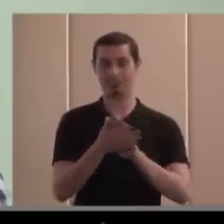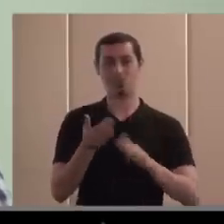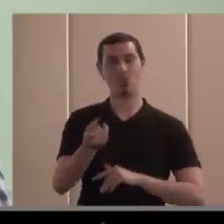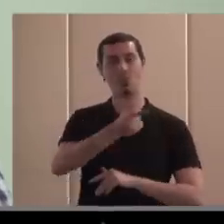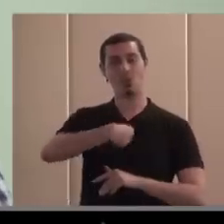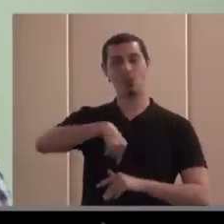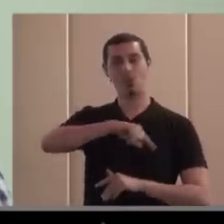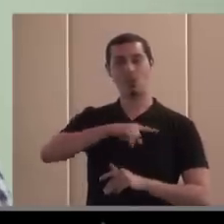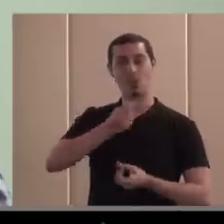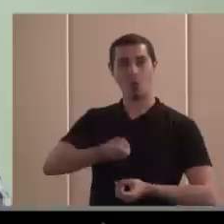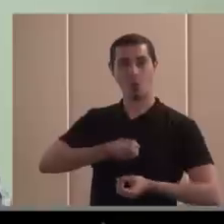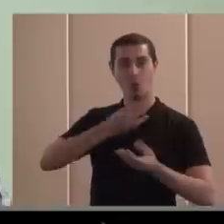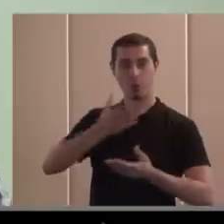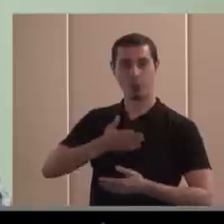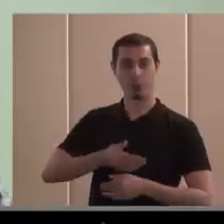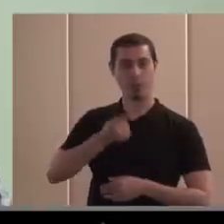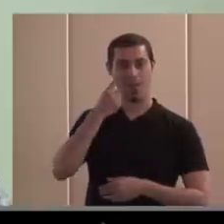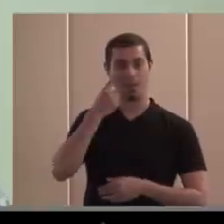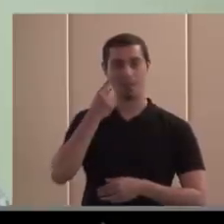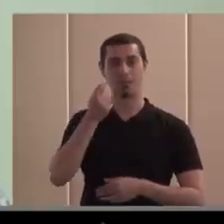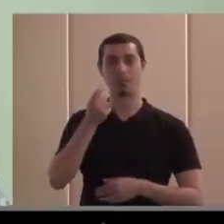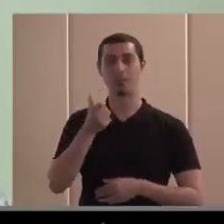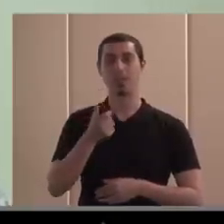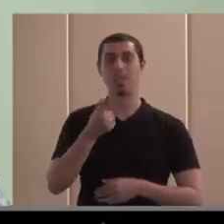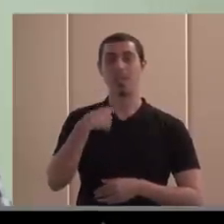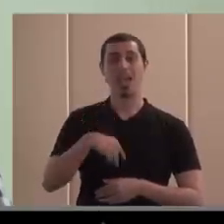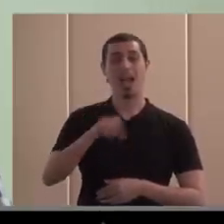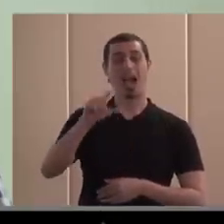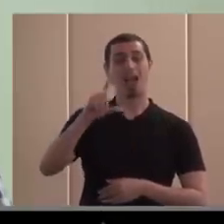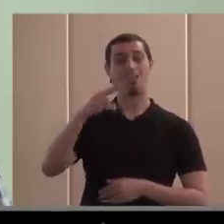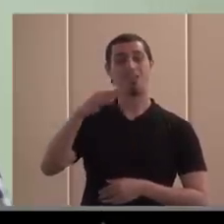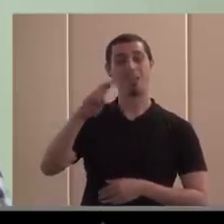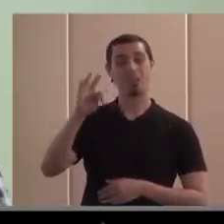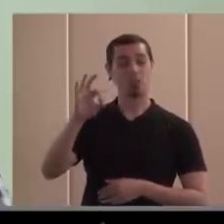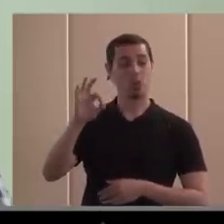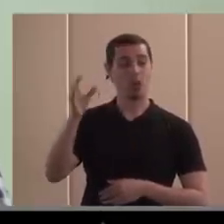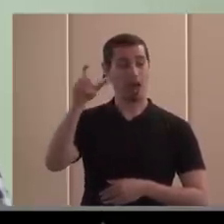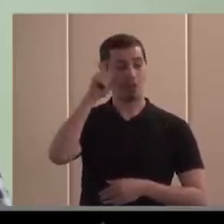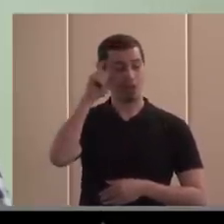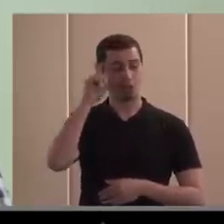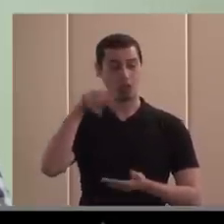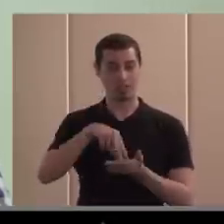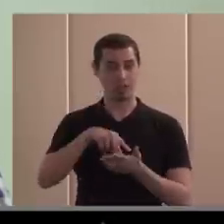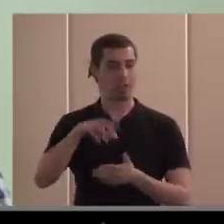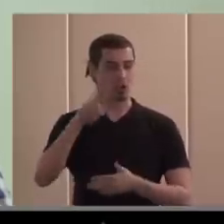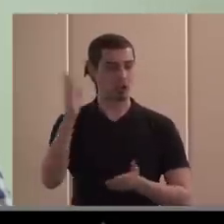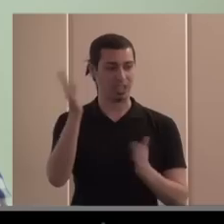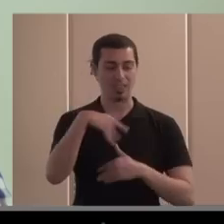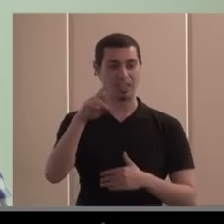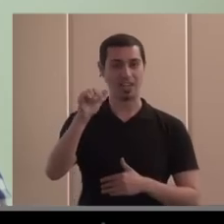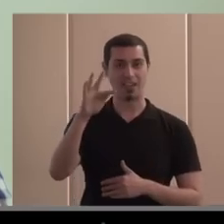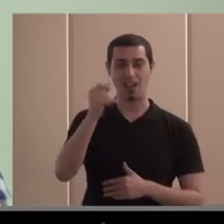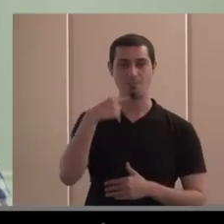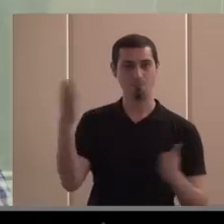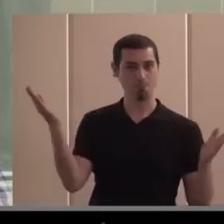aportar. Bueno, lo bueno es que no están Alberto ni Rafael, que también nos hubieran opacado, y así